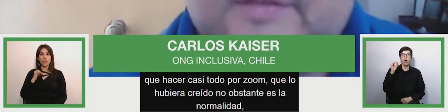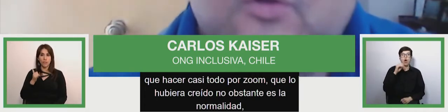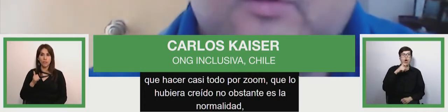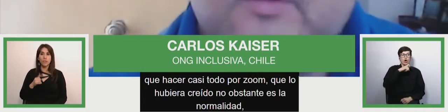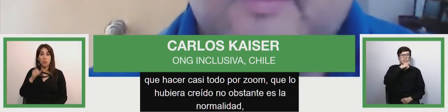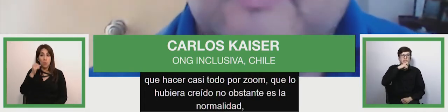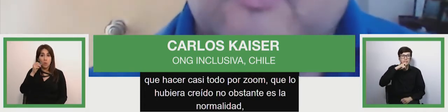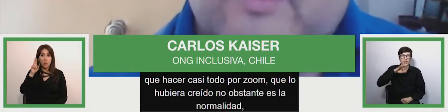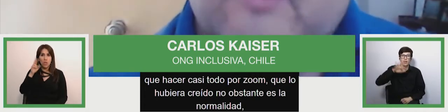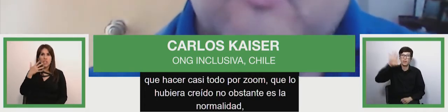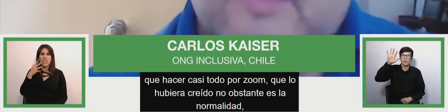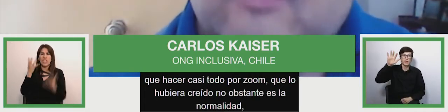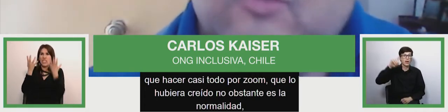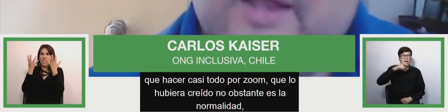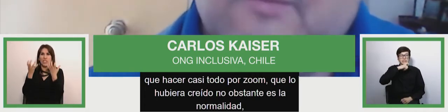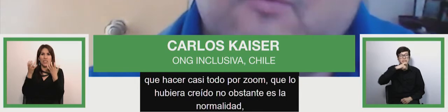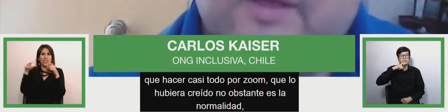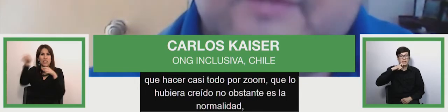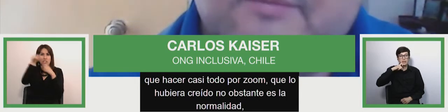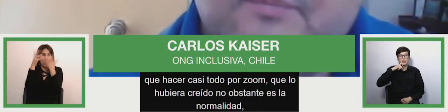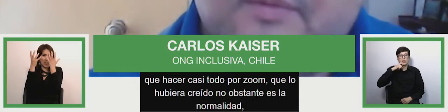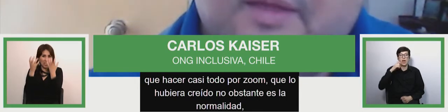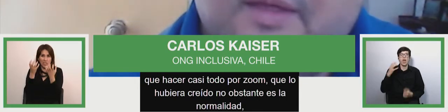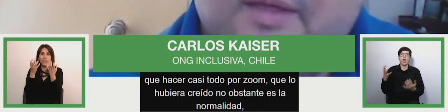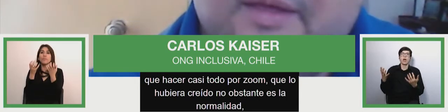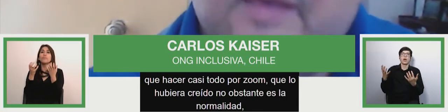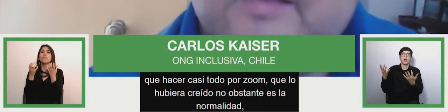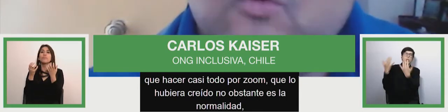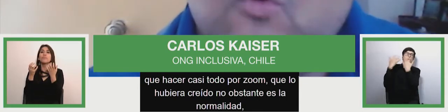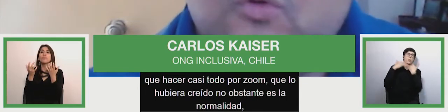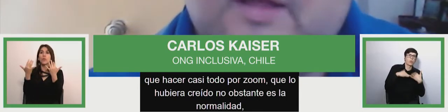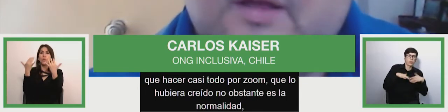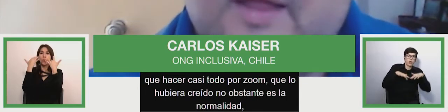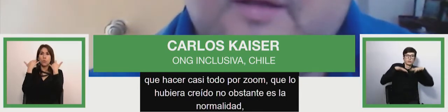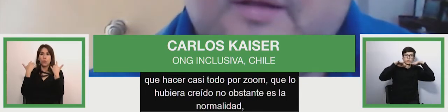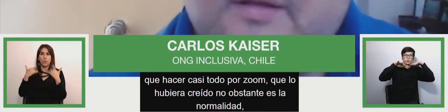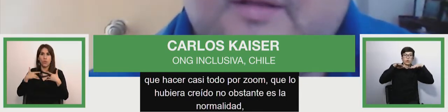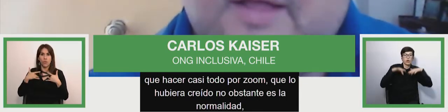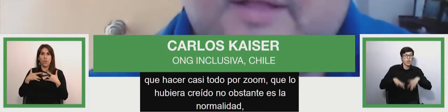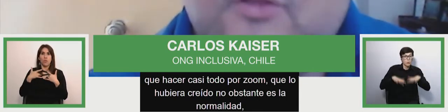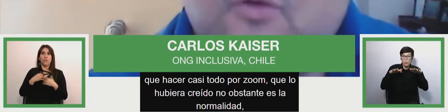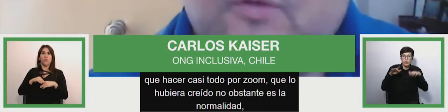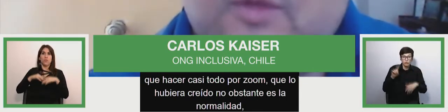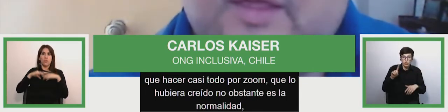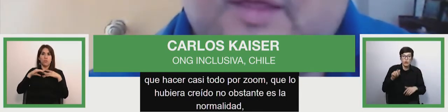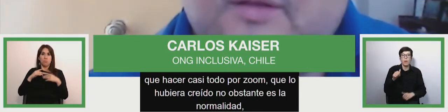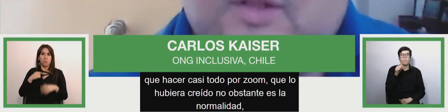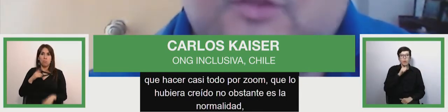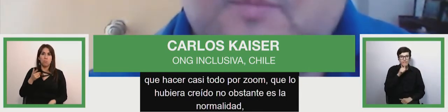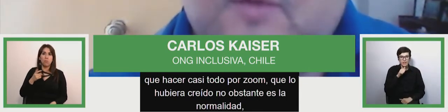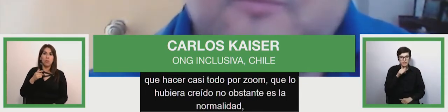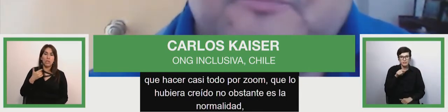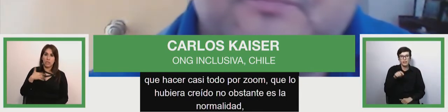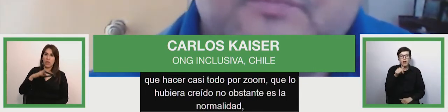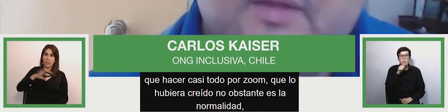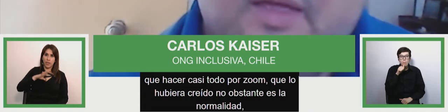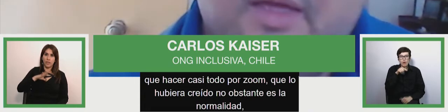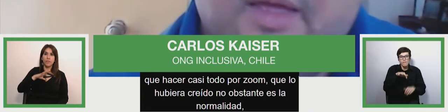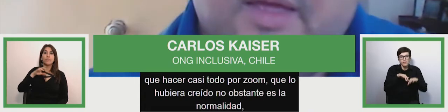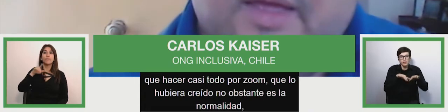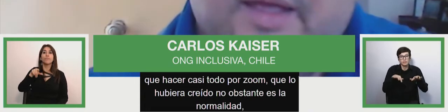la inundación y si no es la inundación es la pobreza que es otra gran catástrofe de origen antrópico